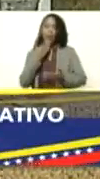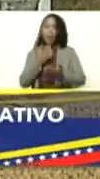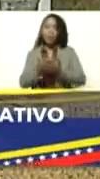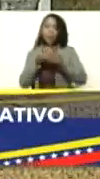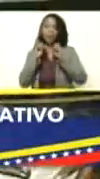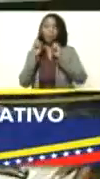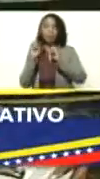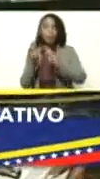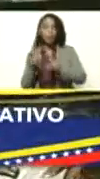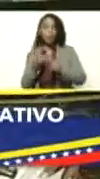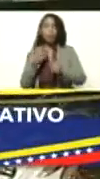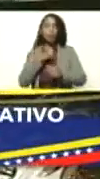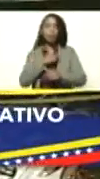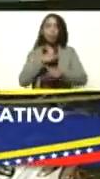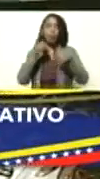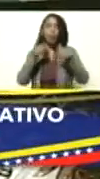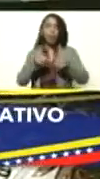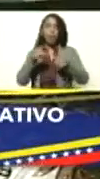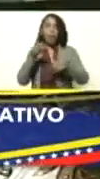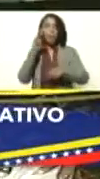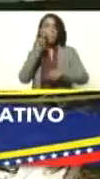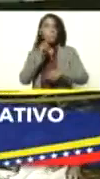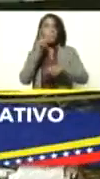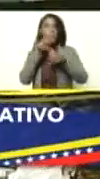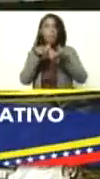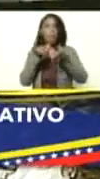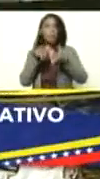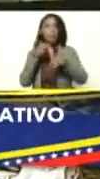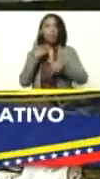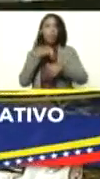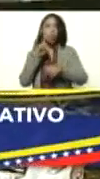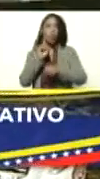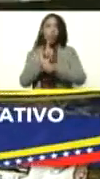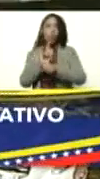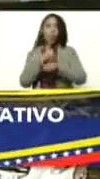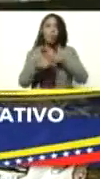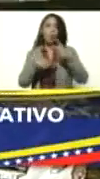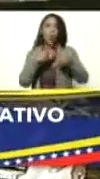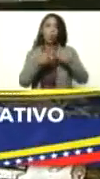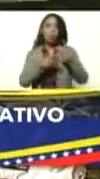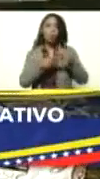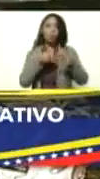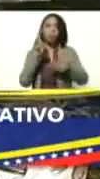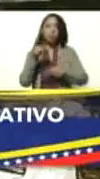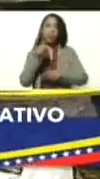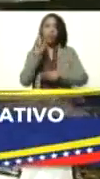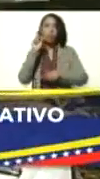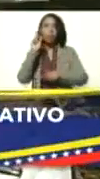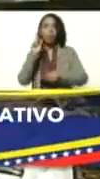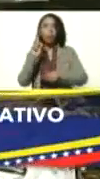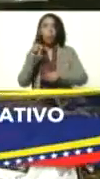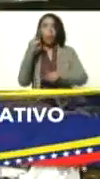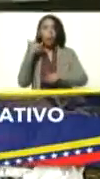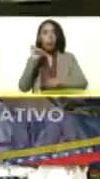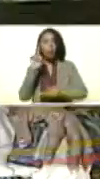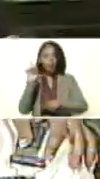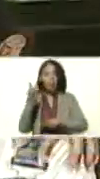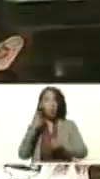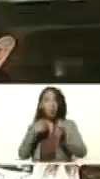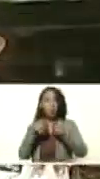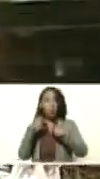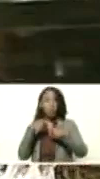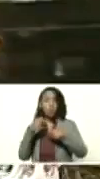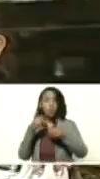acá en Mirabella no solamente producimos sino también aparte de que es un negocio